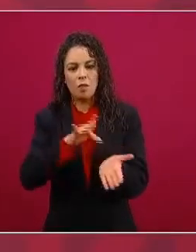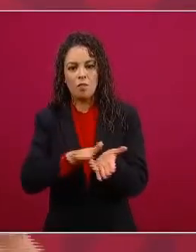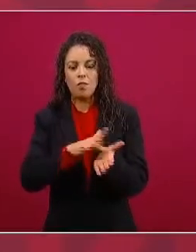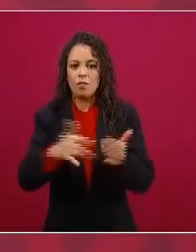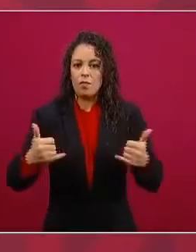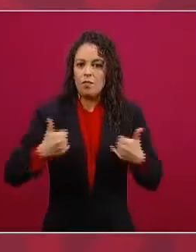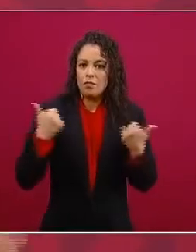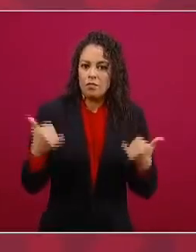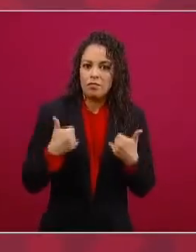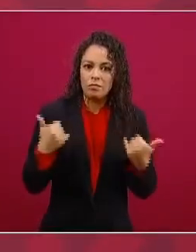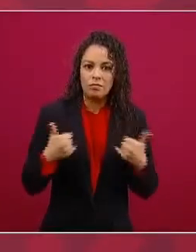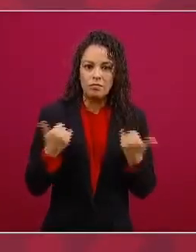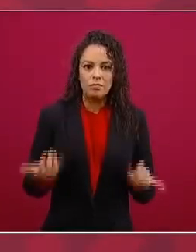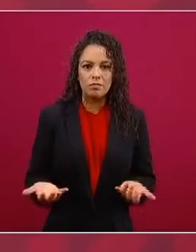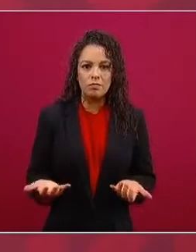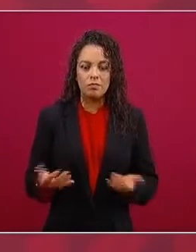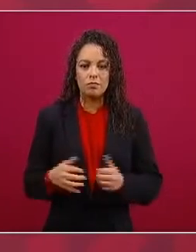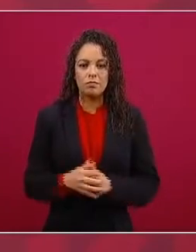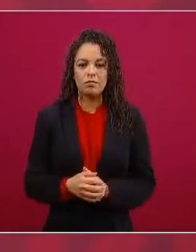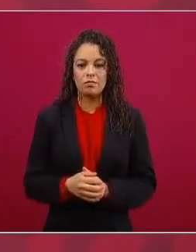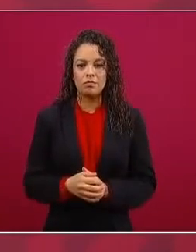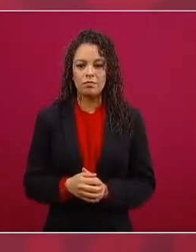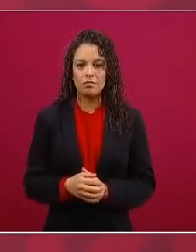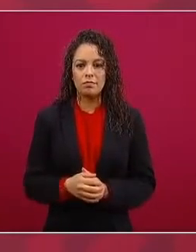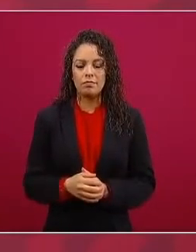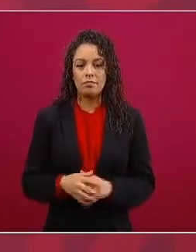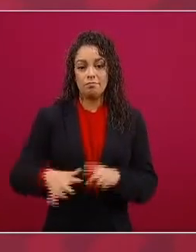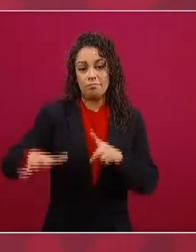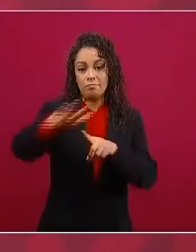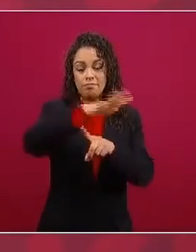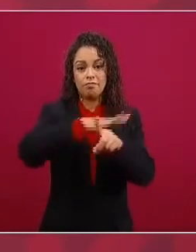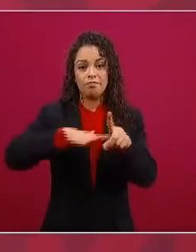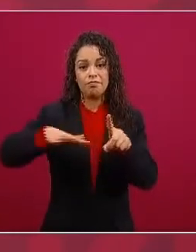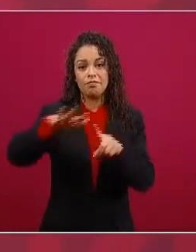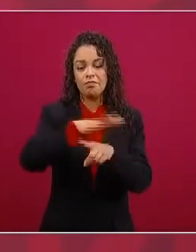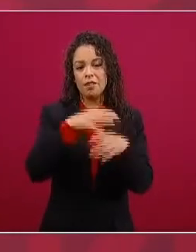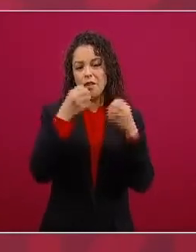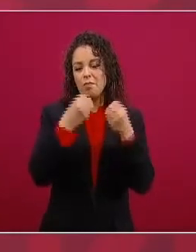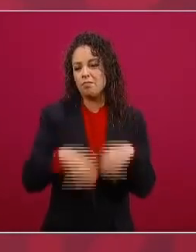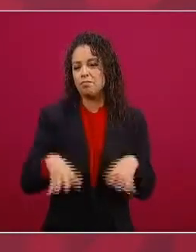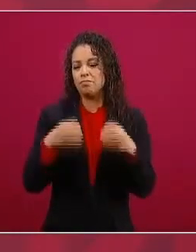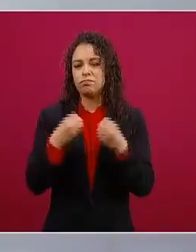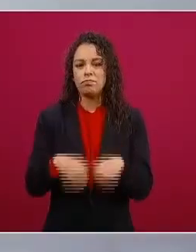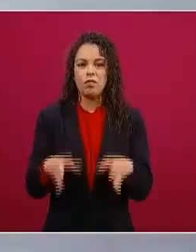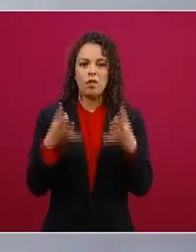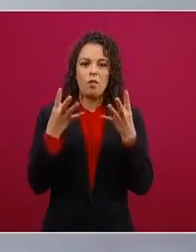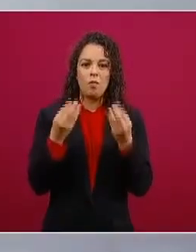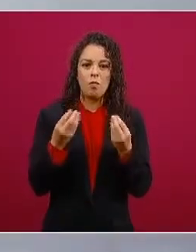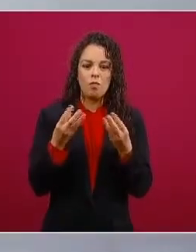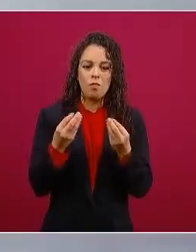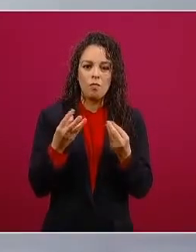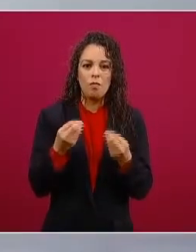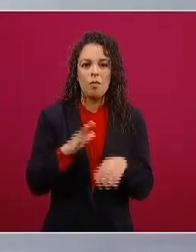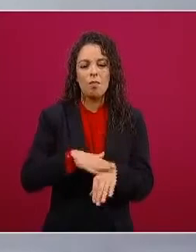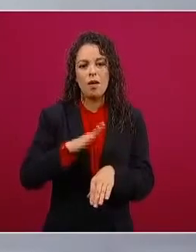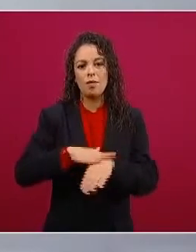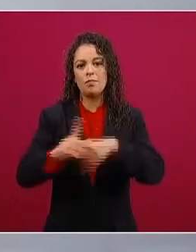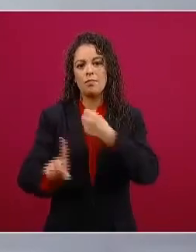creció la descomposición social y fíjense porque esto es interesante